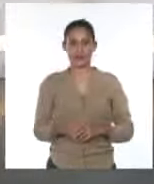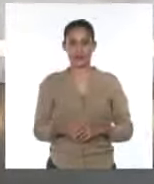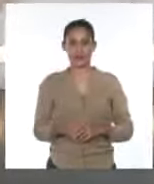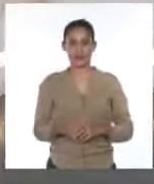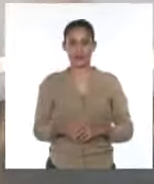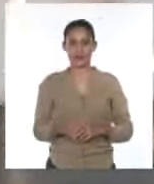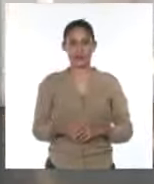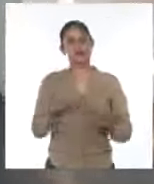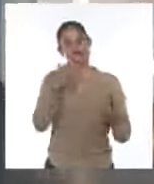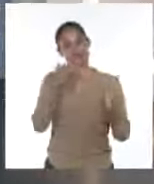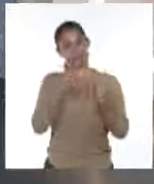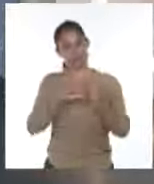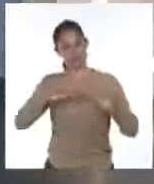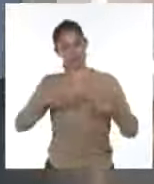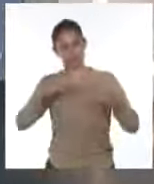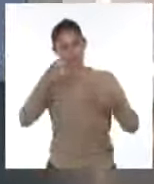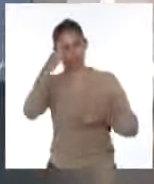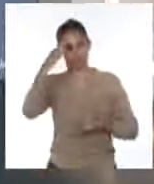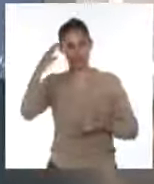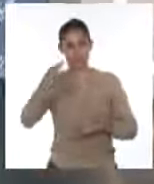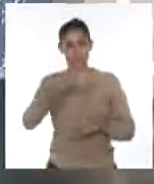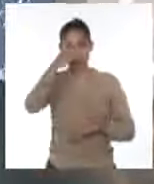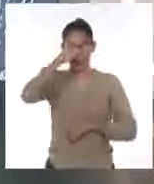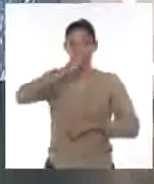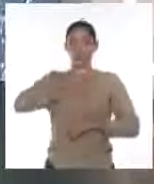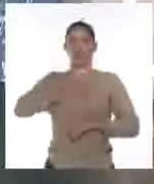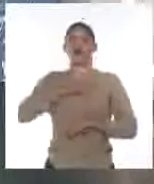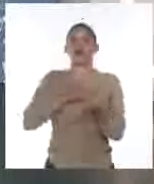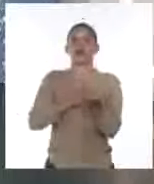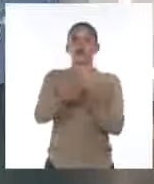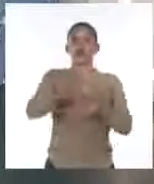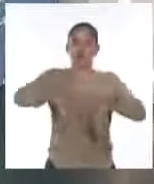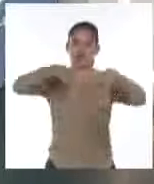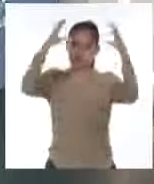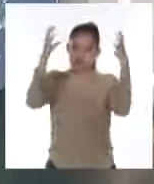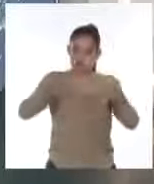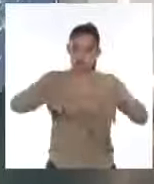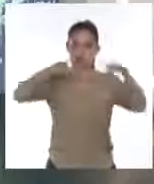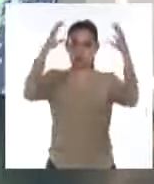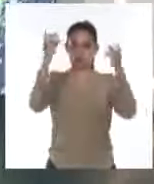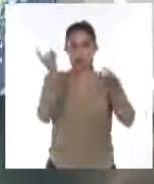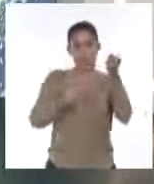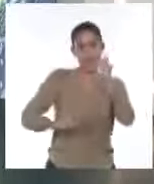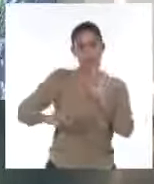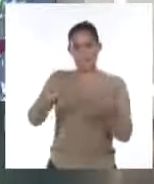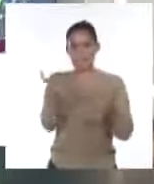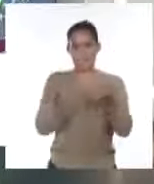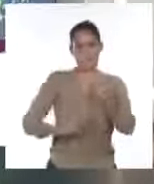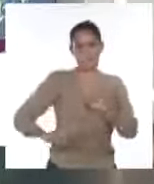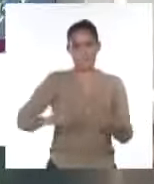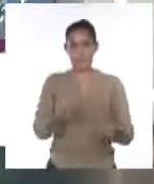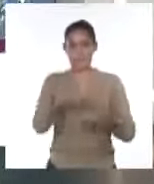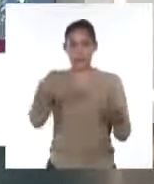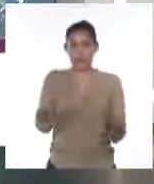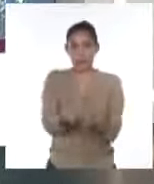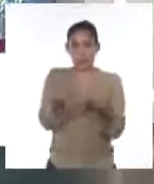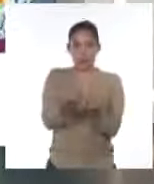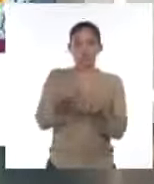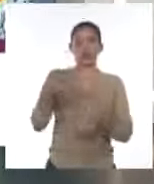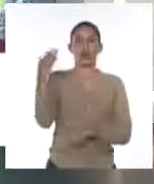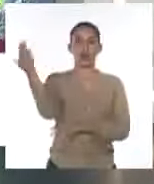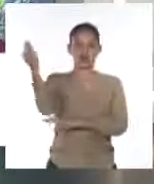Buenas tardes. Continúan sobre Cuba la ocurrencia de chubascos, lluvias y tormentas eléctricas. Están asociadas ahora a la tormenta tropical